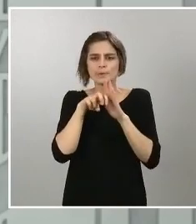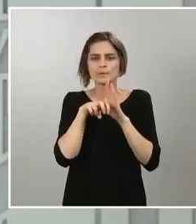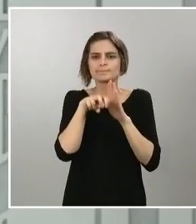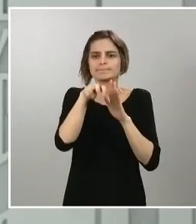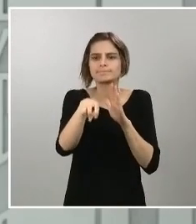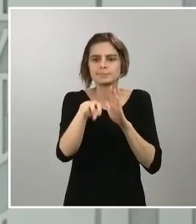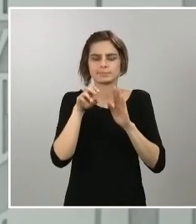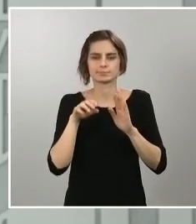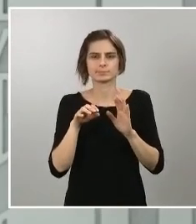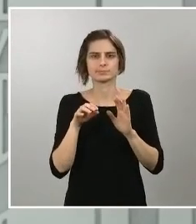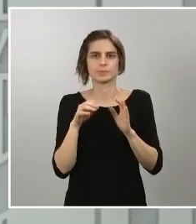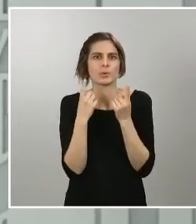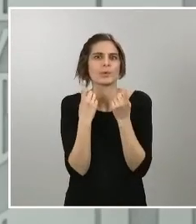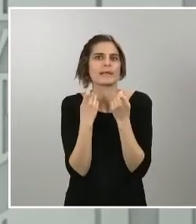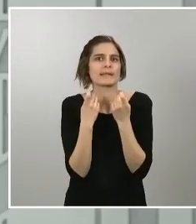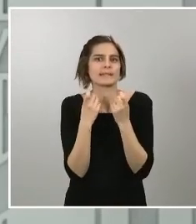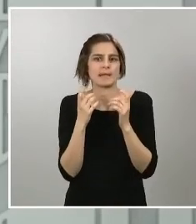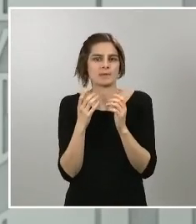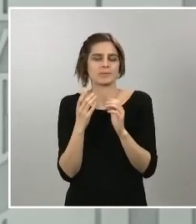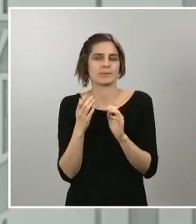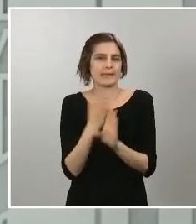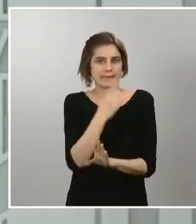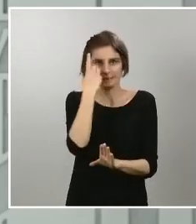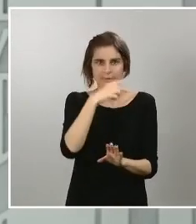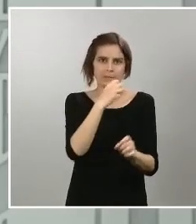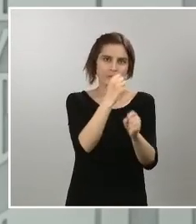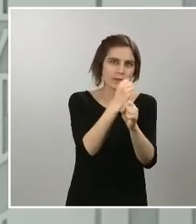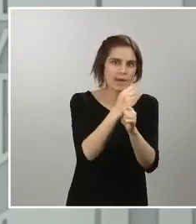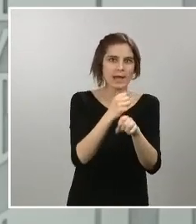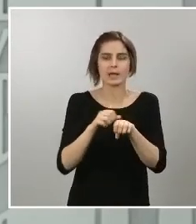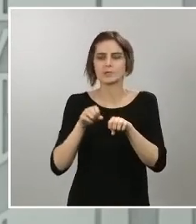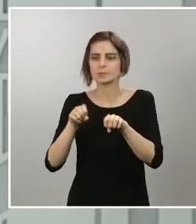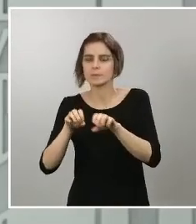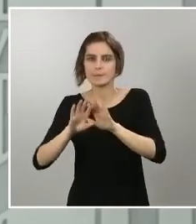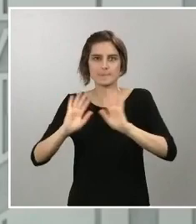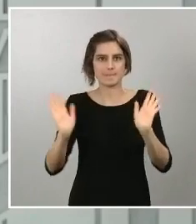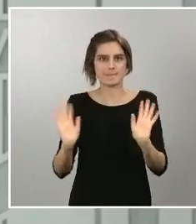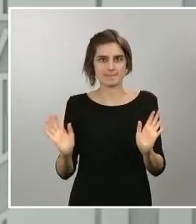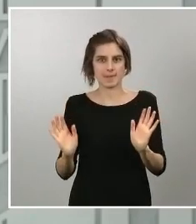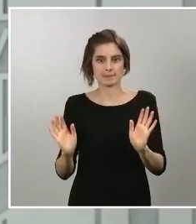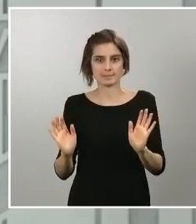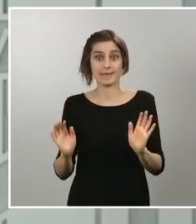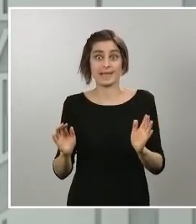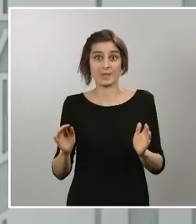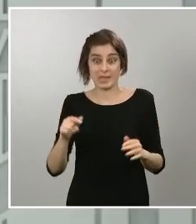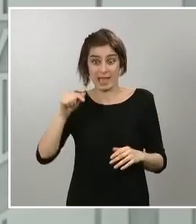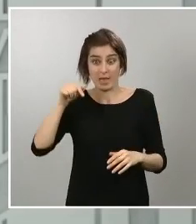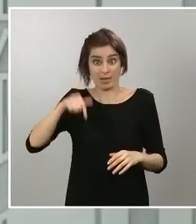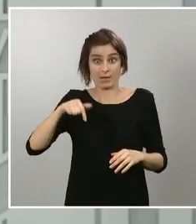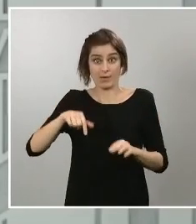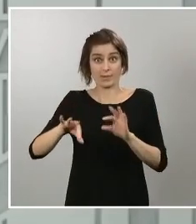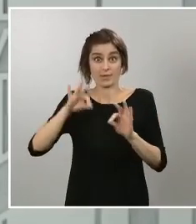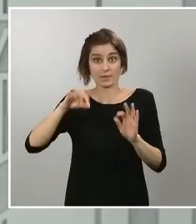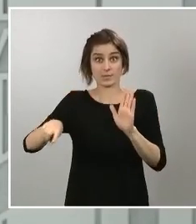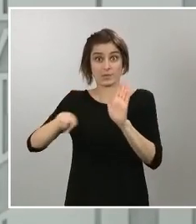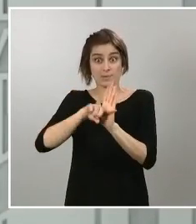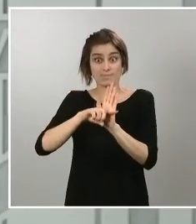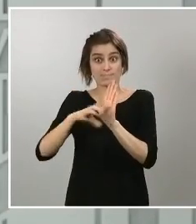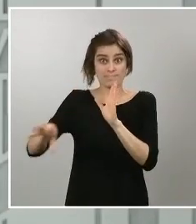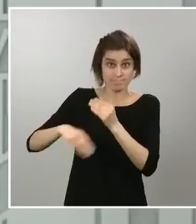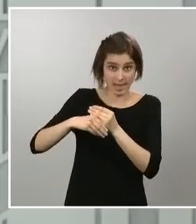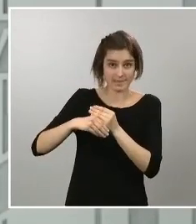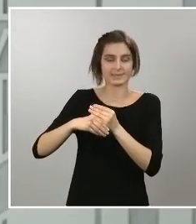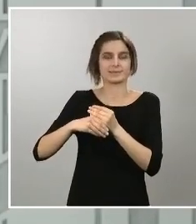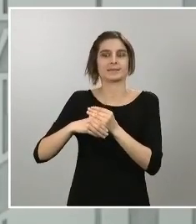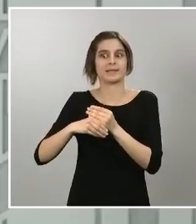se tenía prevista y por tanto esta medida viene a sumar viene a acompañar justamente aprovechando que se acerca esta